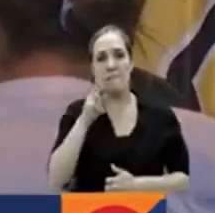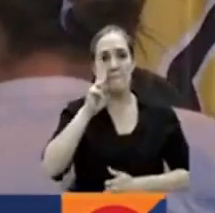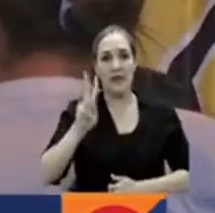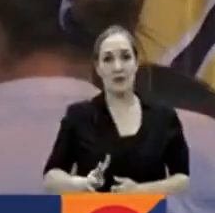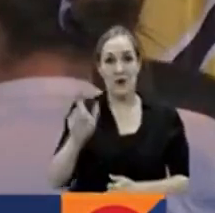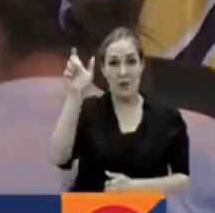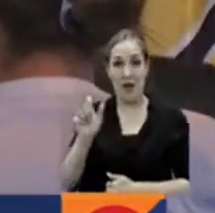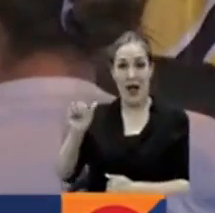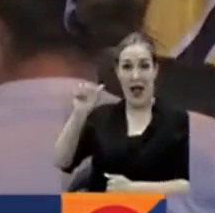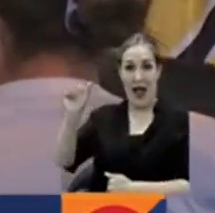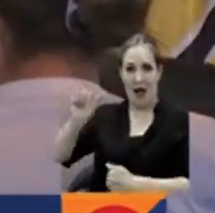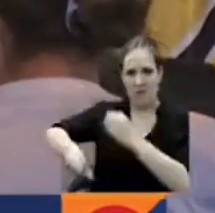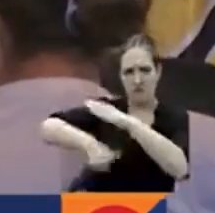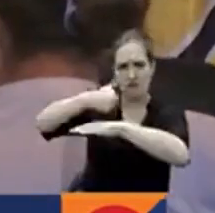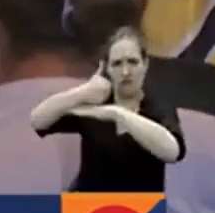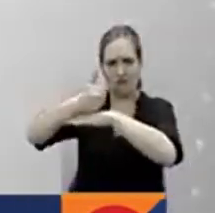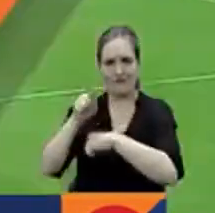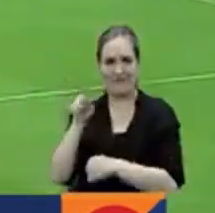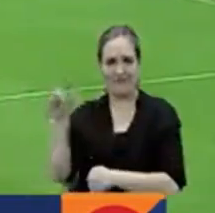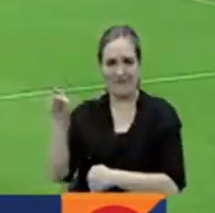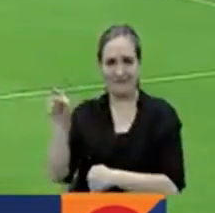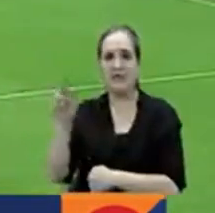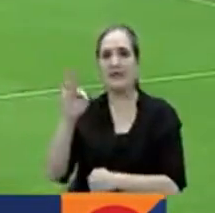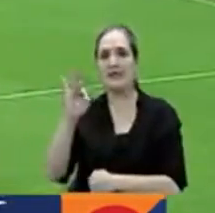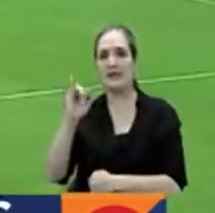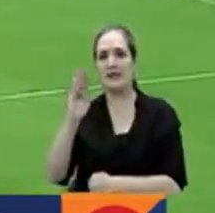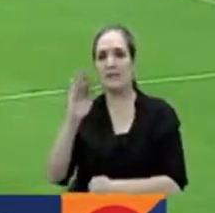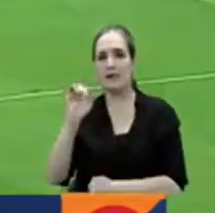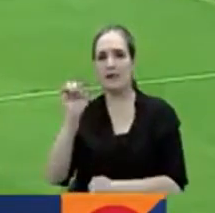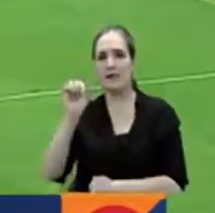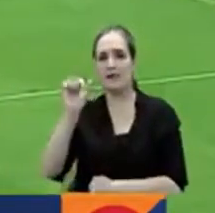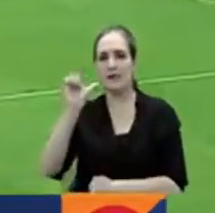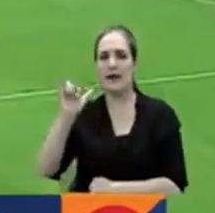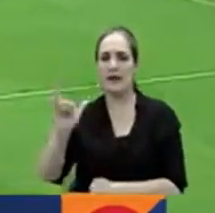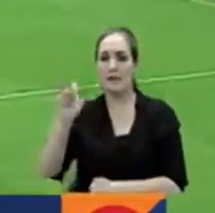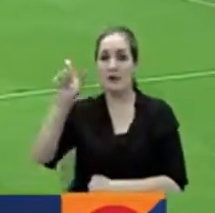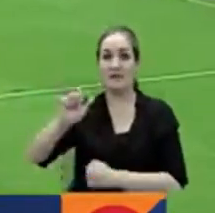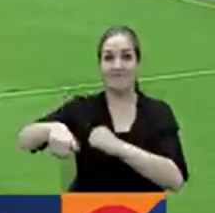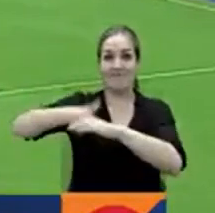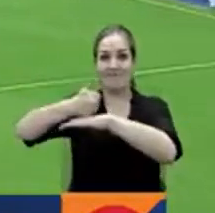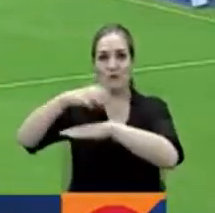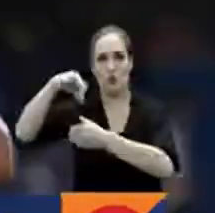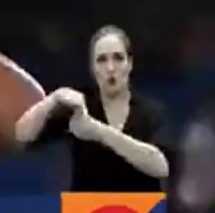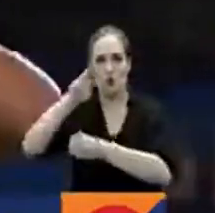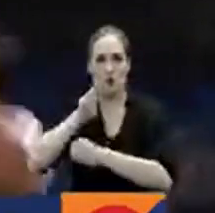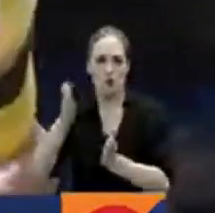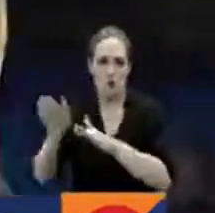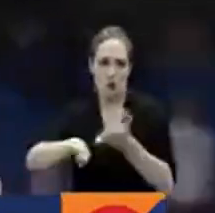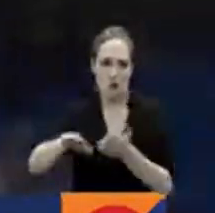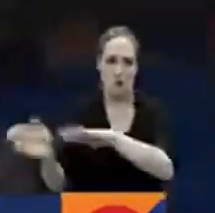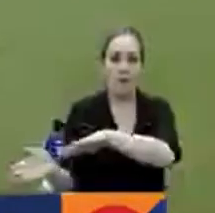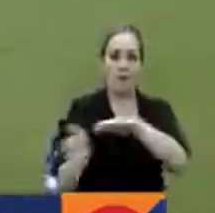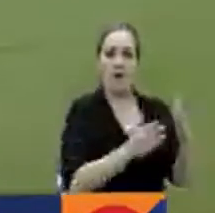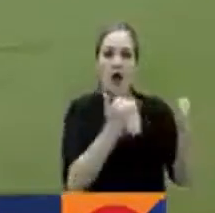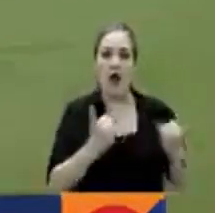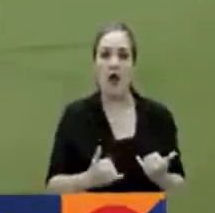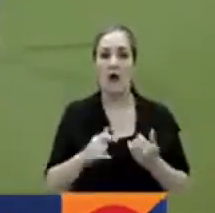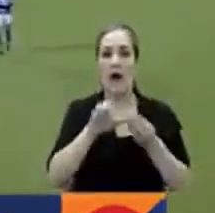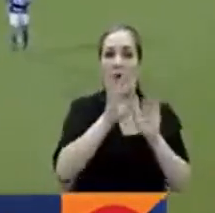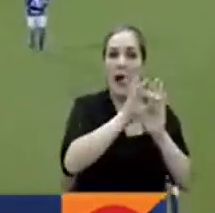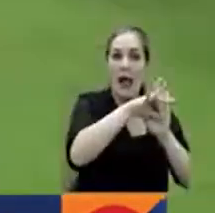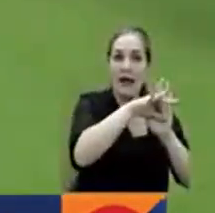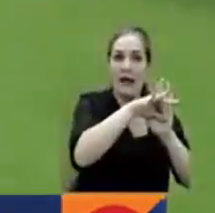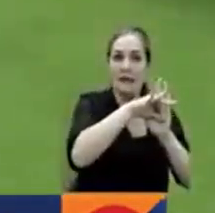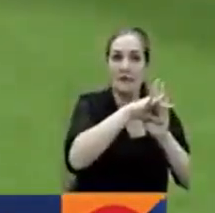directora del Ente Electoral de Venezuela. En deportes, Águilas Doradas le ganó a la América y comparte el liderato de la Liga con